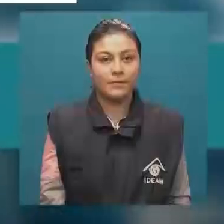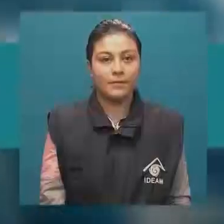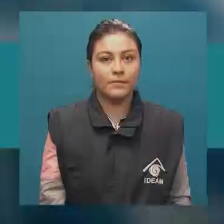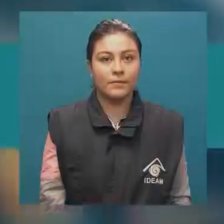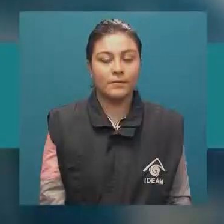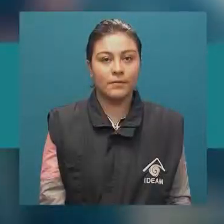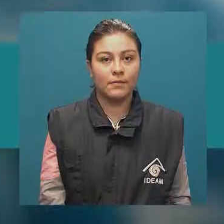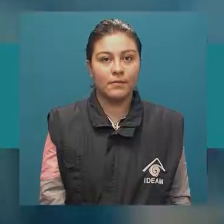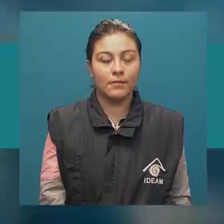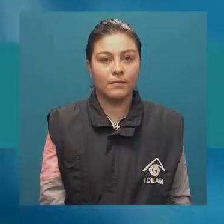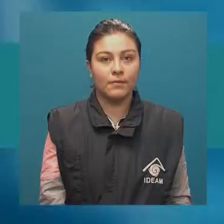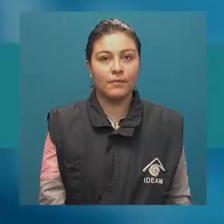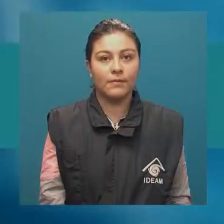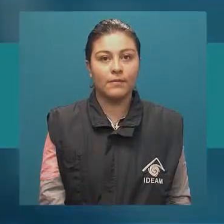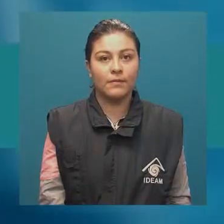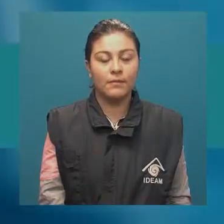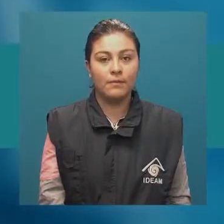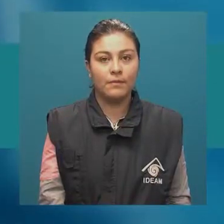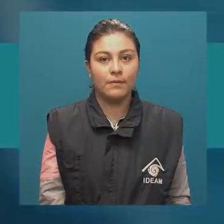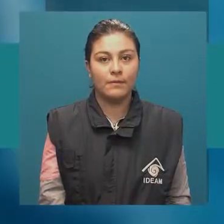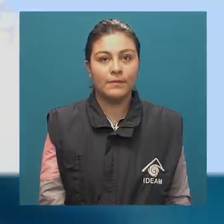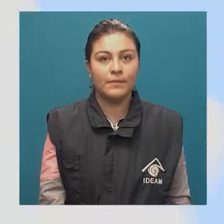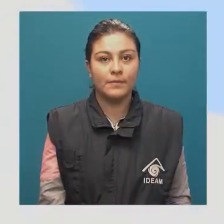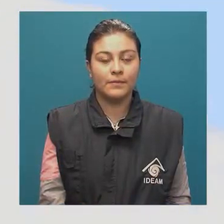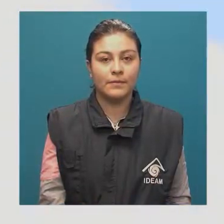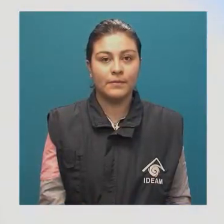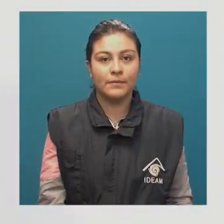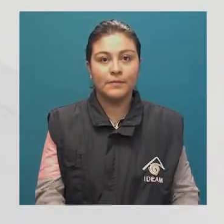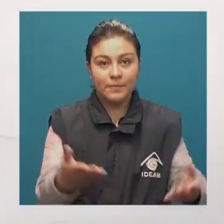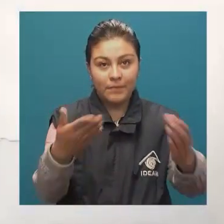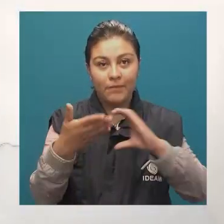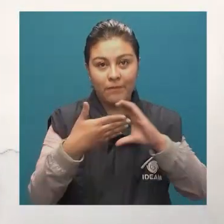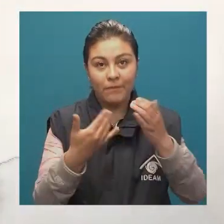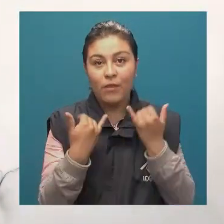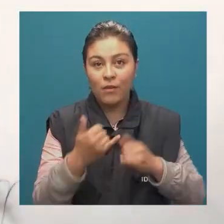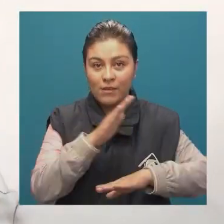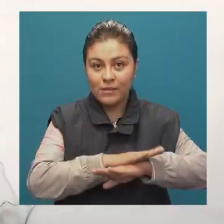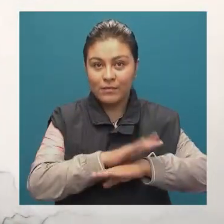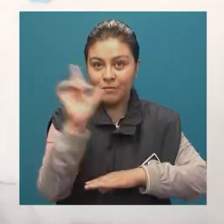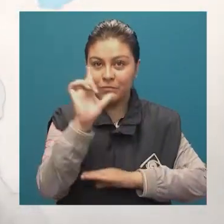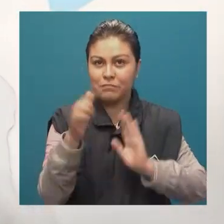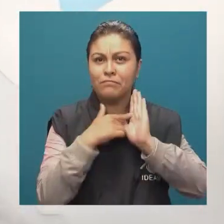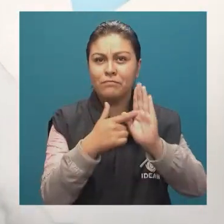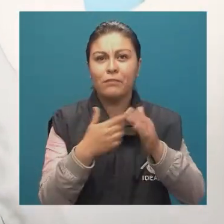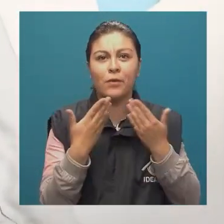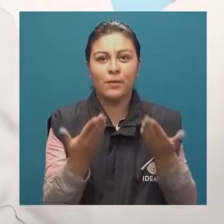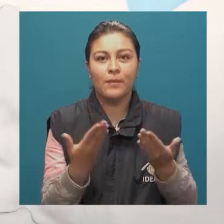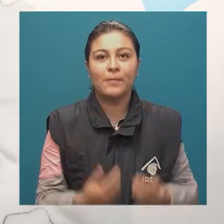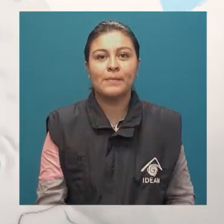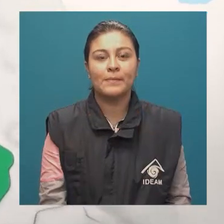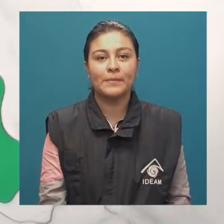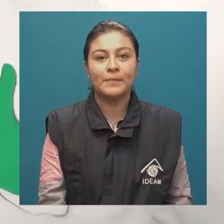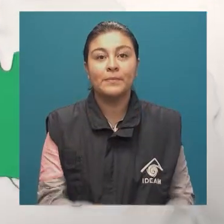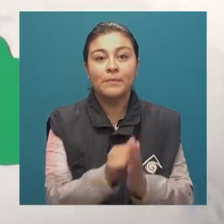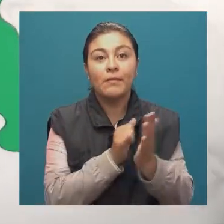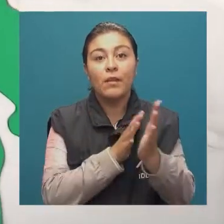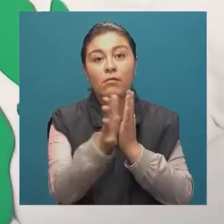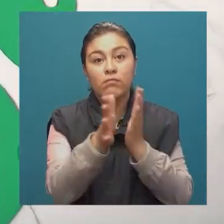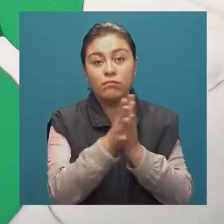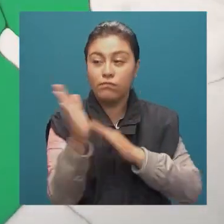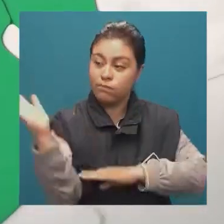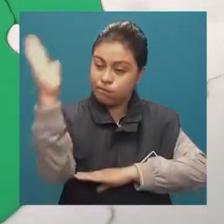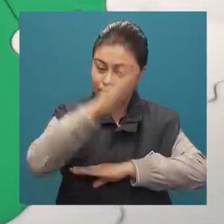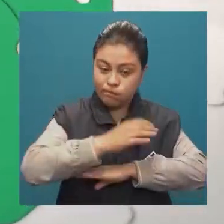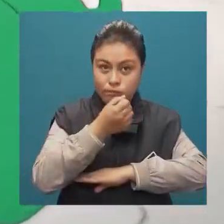Pronóstico para la tarde de hoy lunes. Después del mediodía en el Caribe se desatarán lluvias con tormentas eléctricas